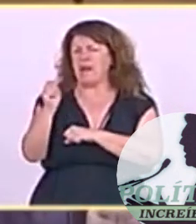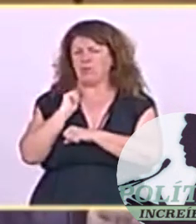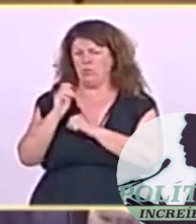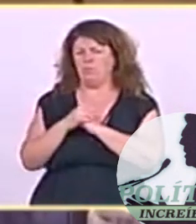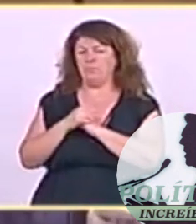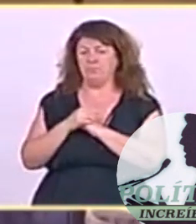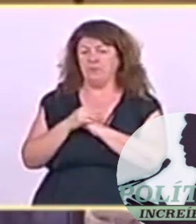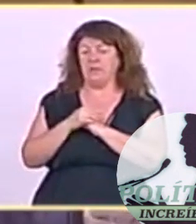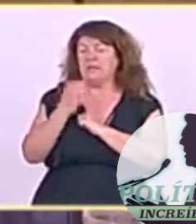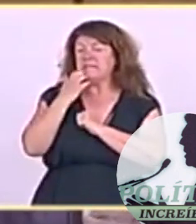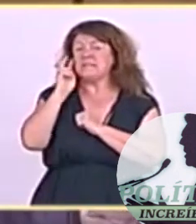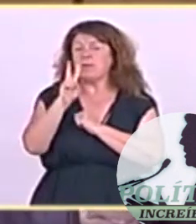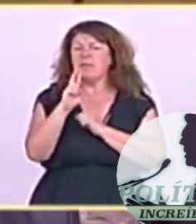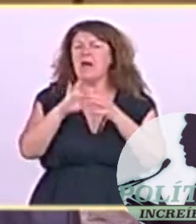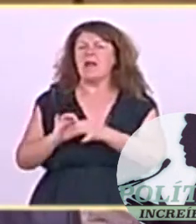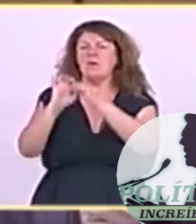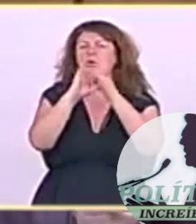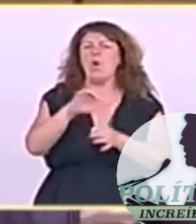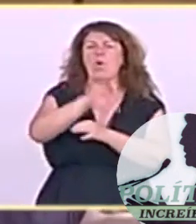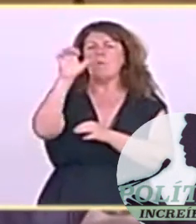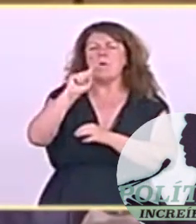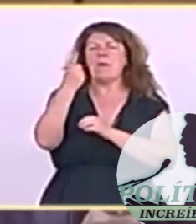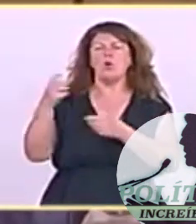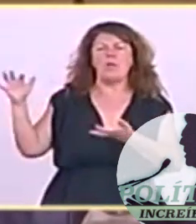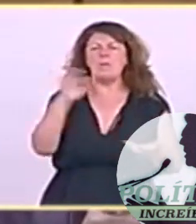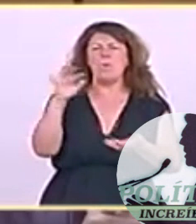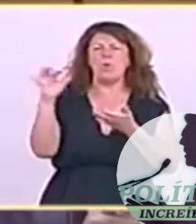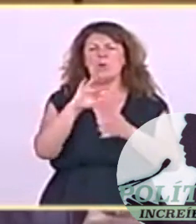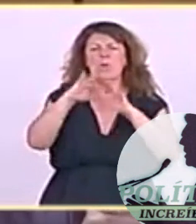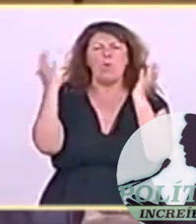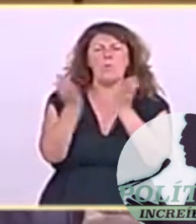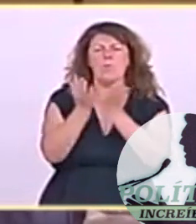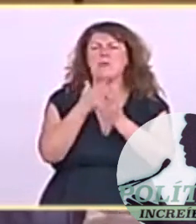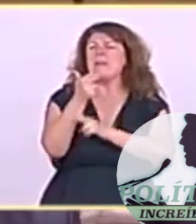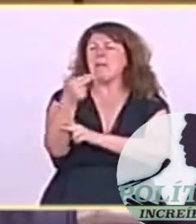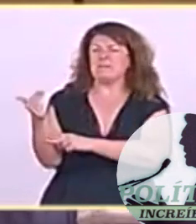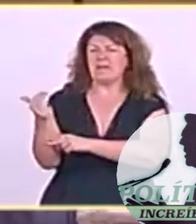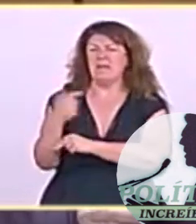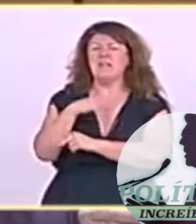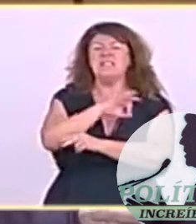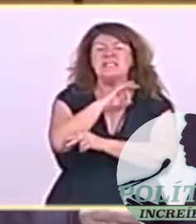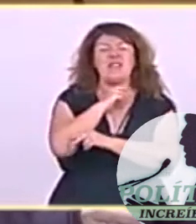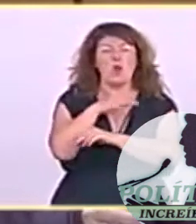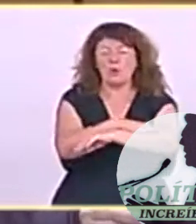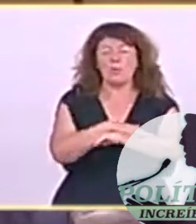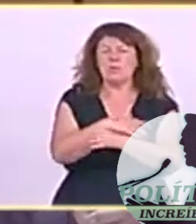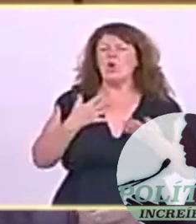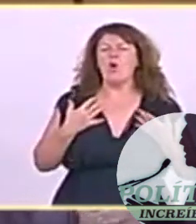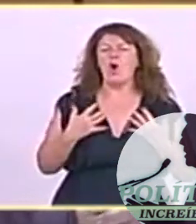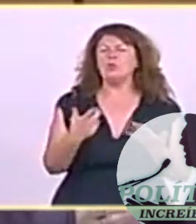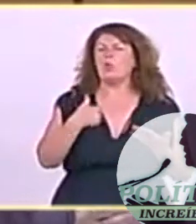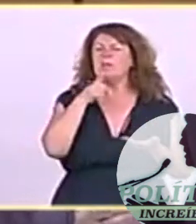importador mundial de productos de pesca, señor ministro, es urgente controlar las importaciones y acabar con esta pesca ilegal.